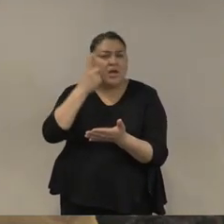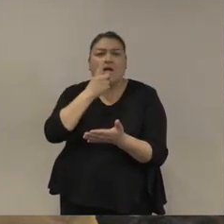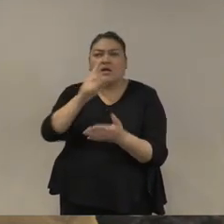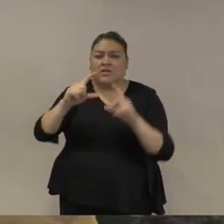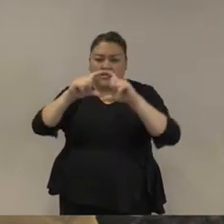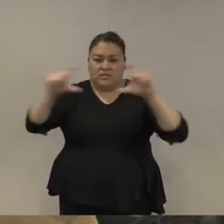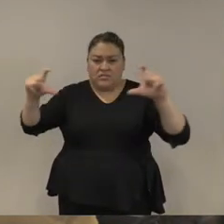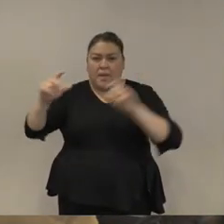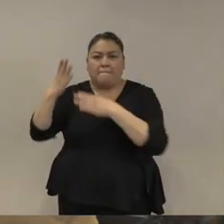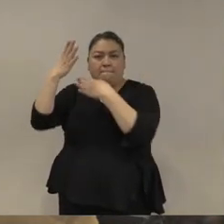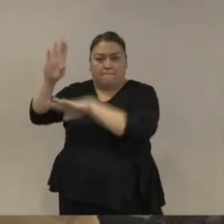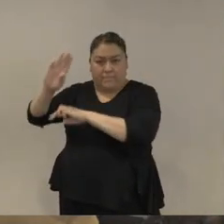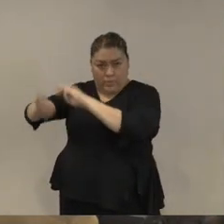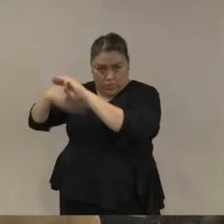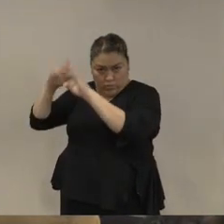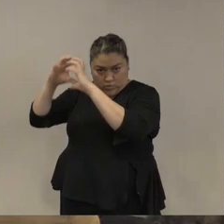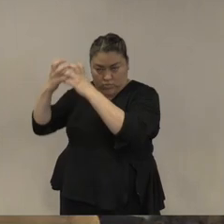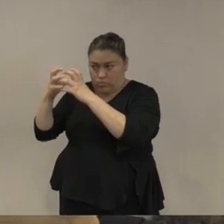Banco Mundial